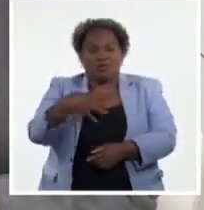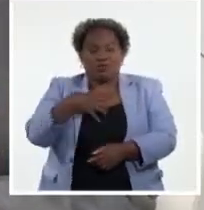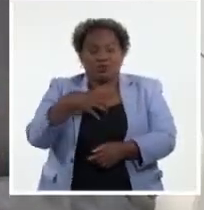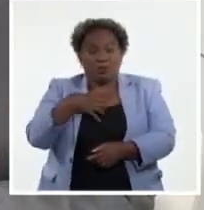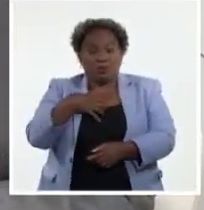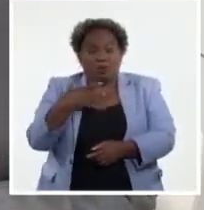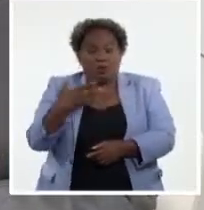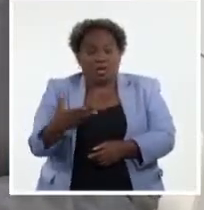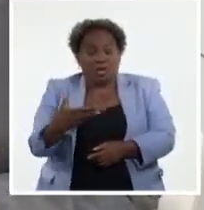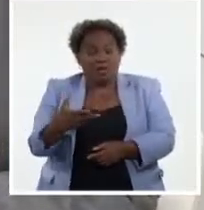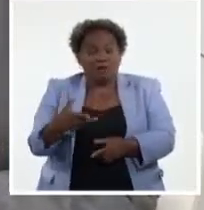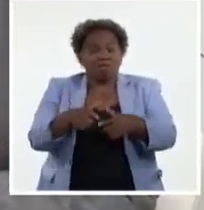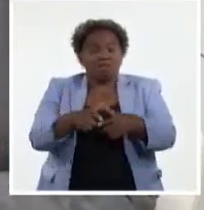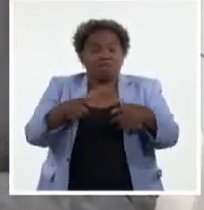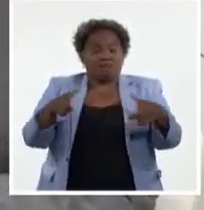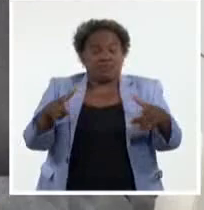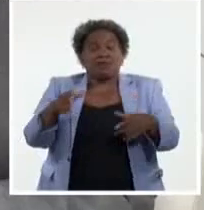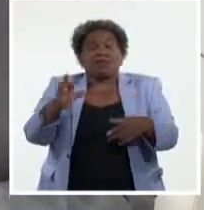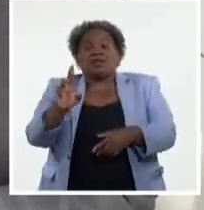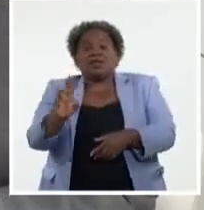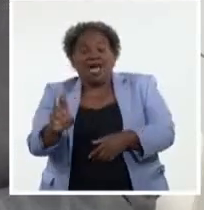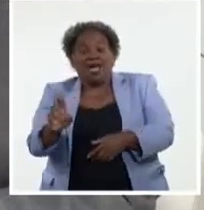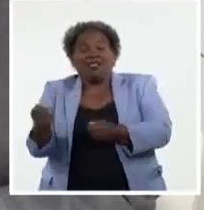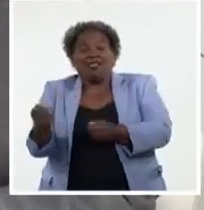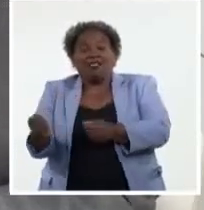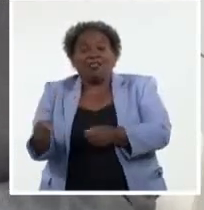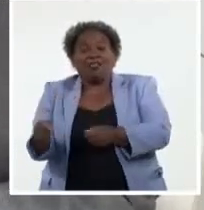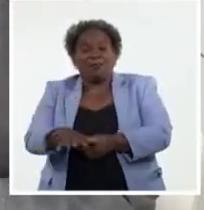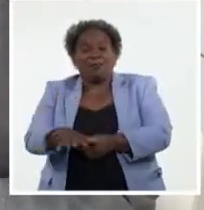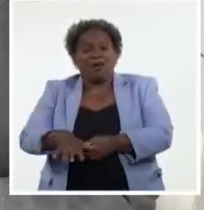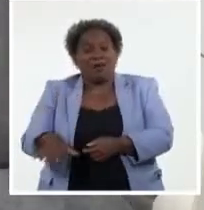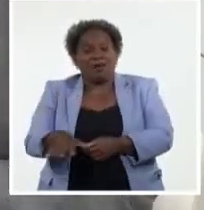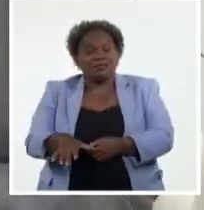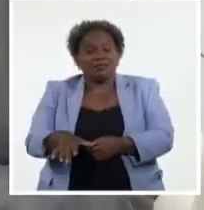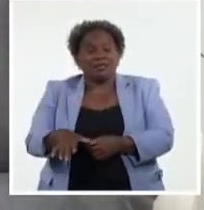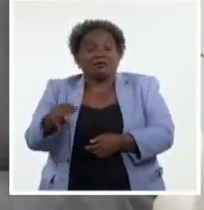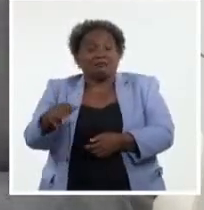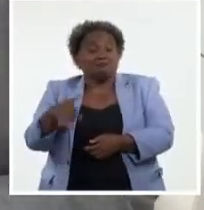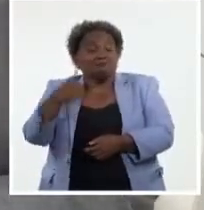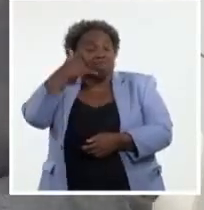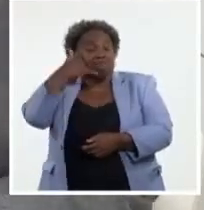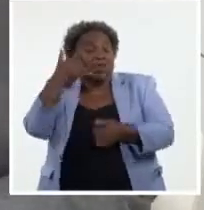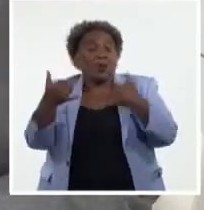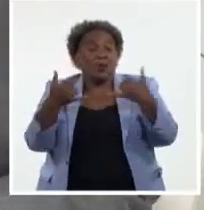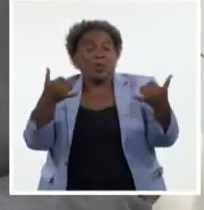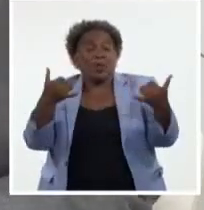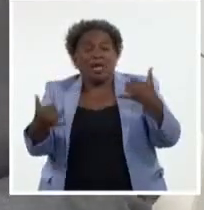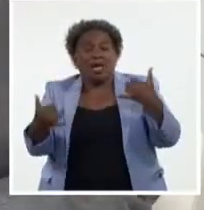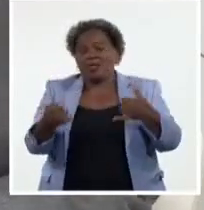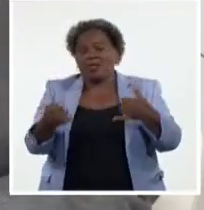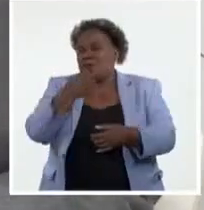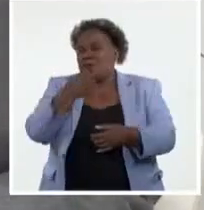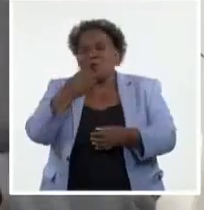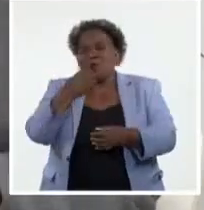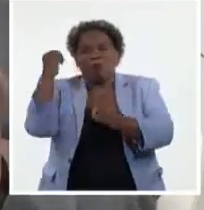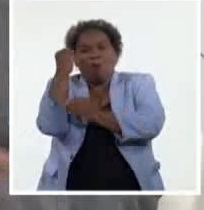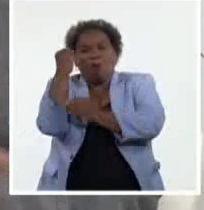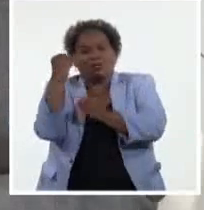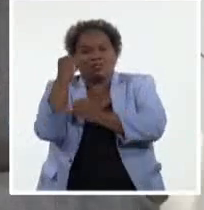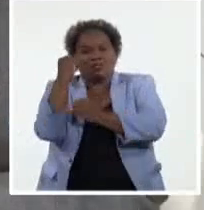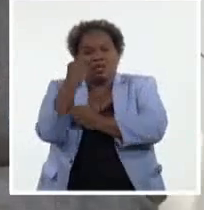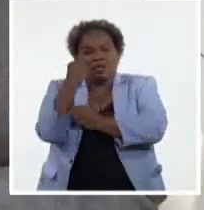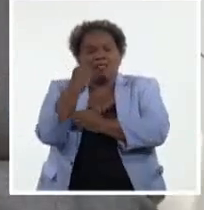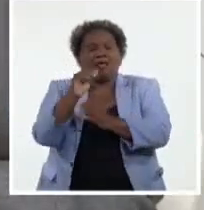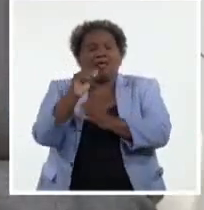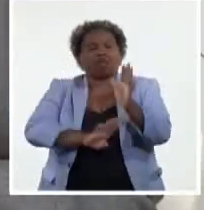apostar por más crecimiento de radiobases, más potencialidades en el tráfico celular y por tanto no pudimos desarrollar todas las potencialidades y todas